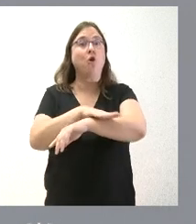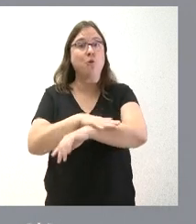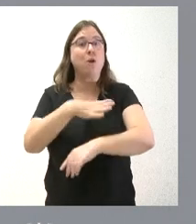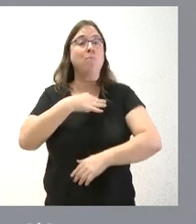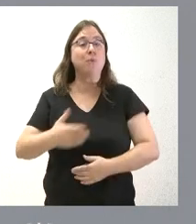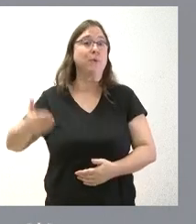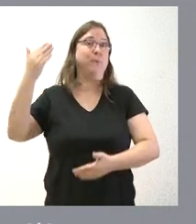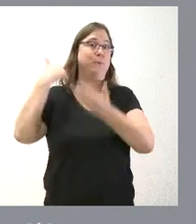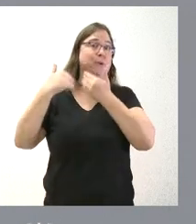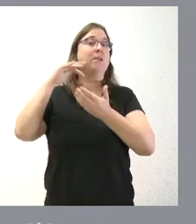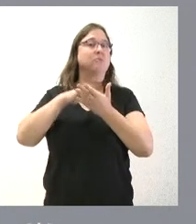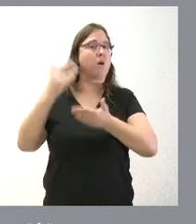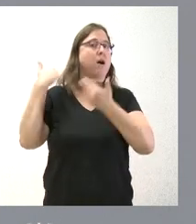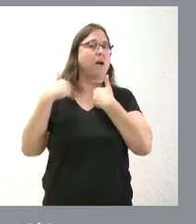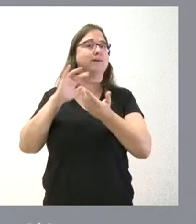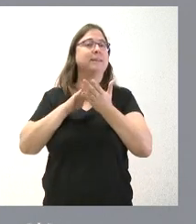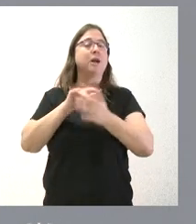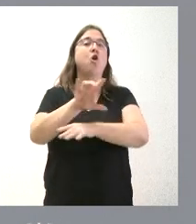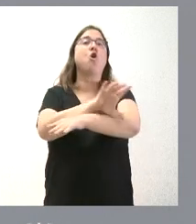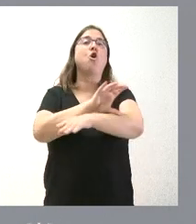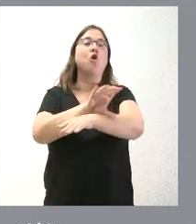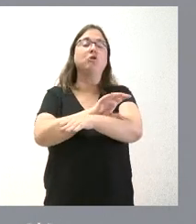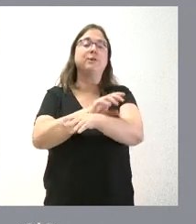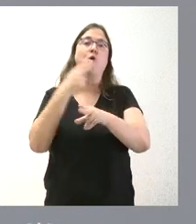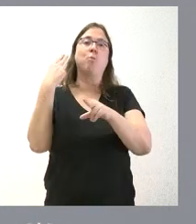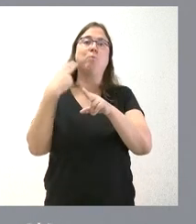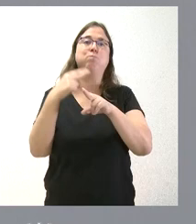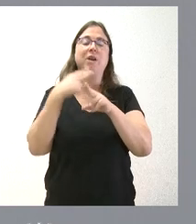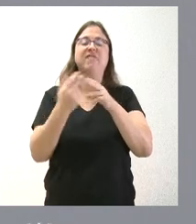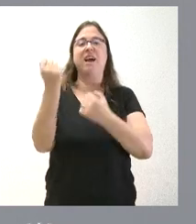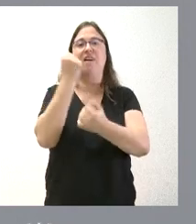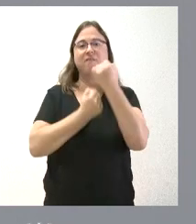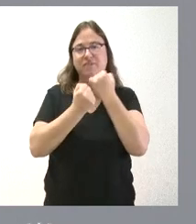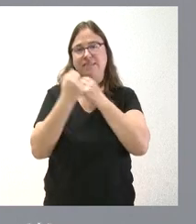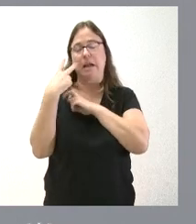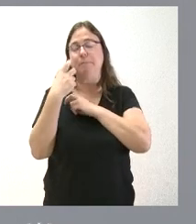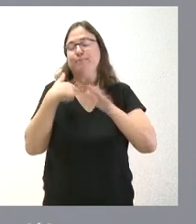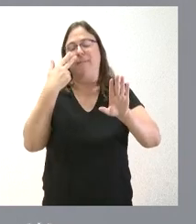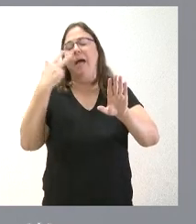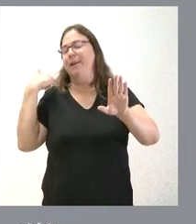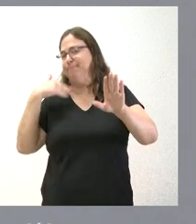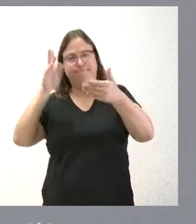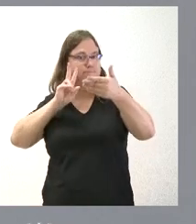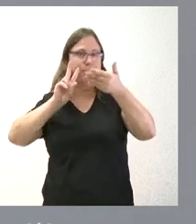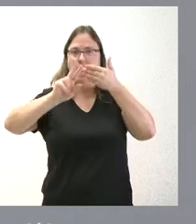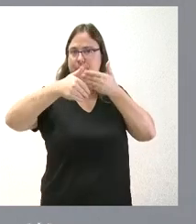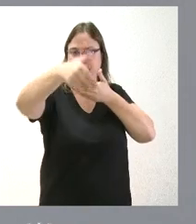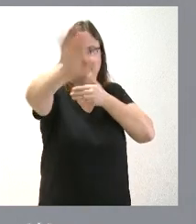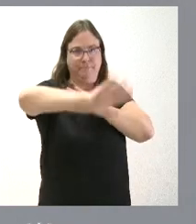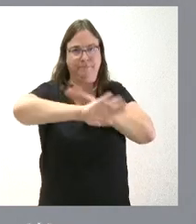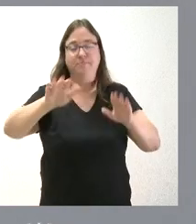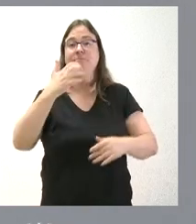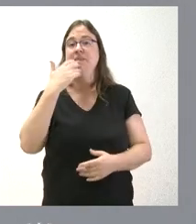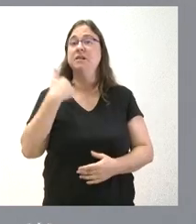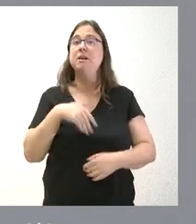momento, como hizo en ocasiones anteriores, el Consejo de Política Fiscal y Financiera, pero no vamos a mirar para atrás, vamos a mirar para adelante y, como